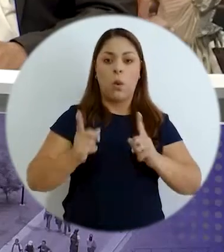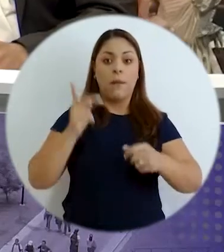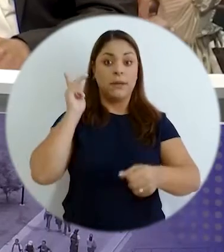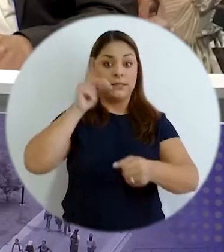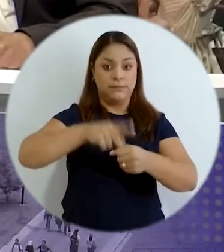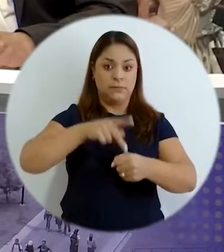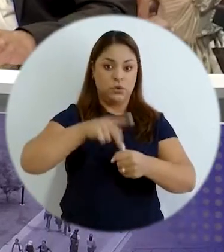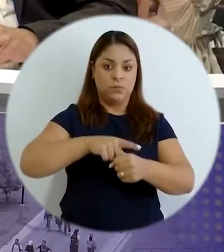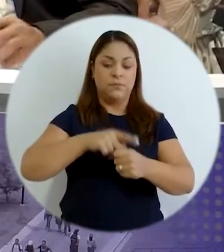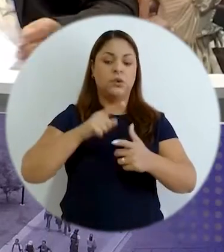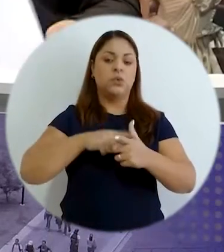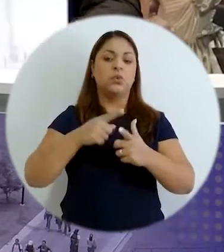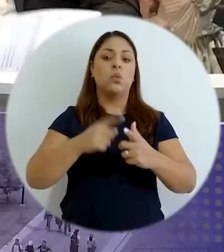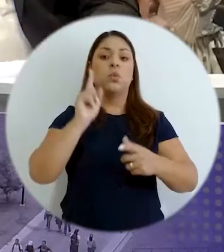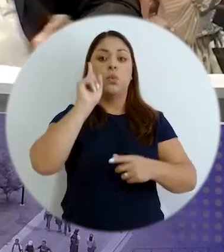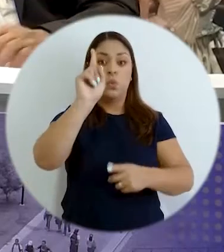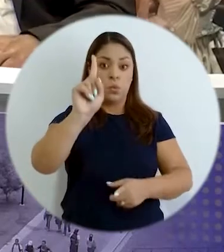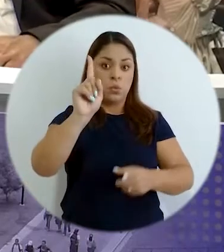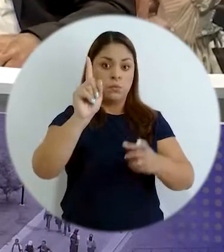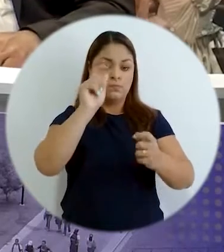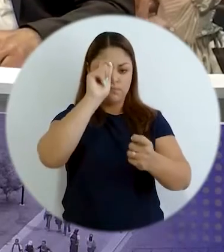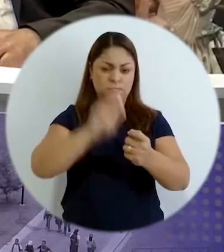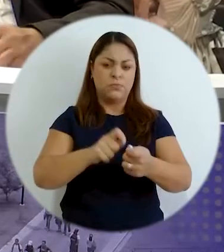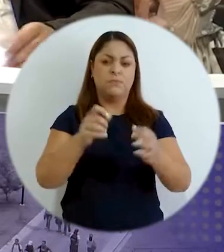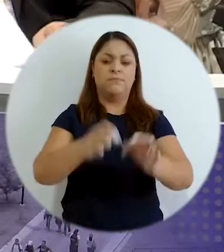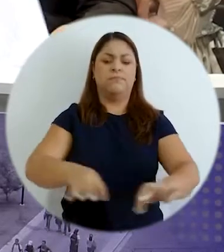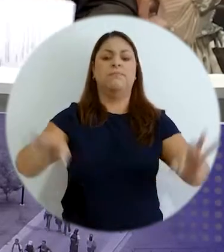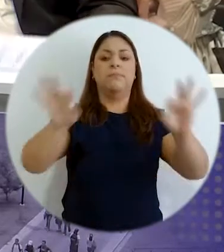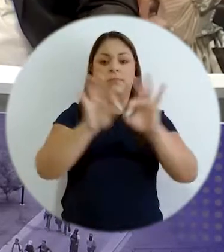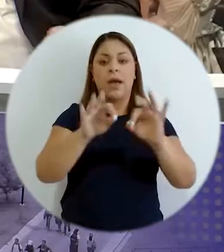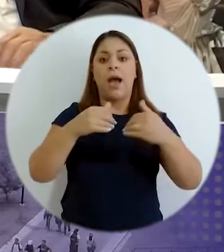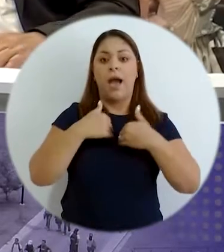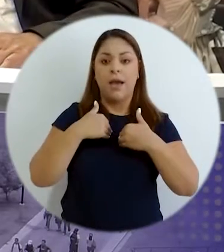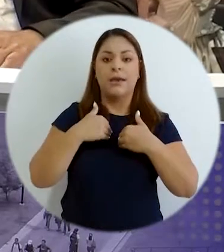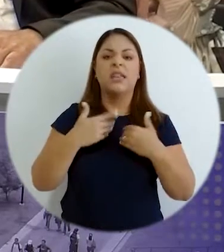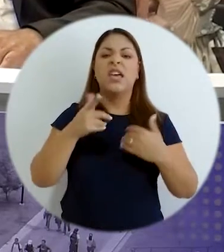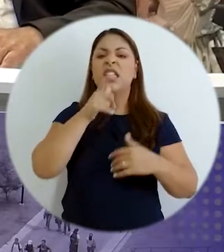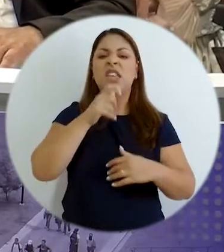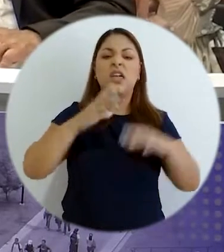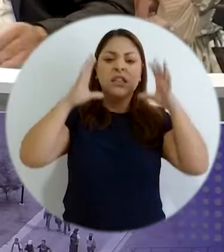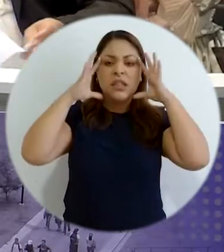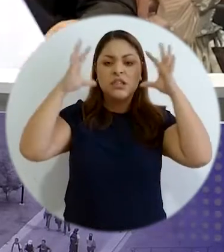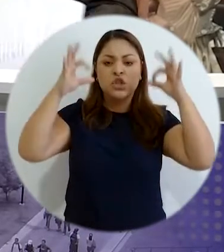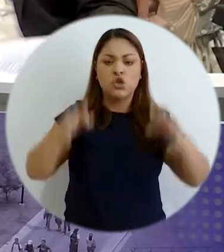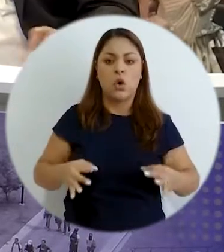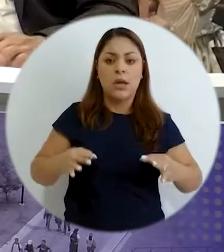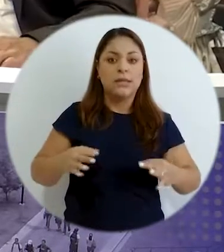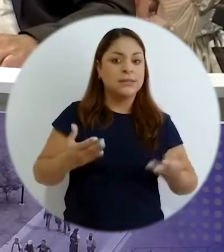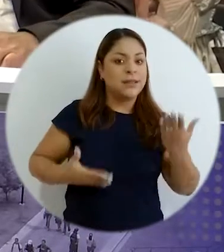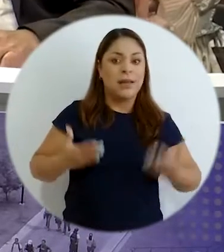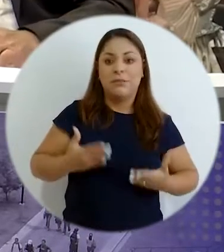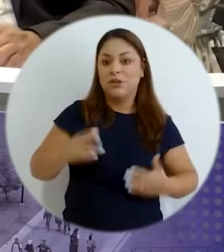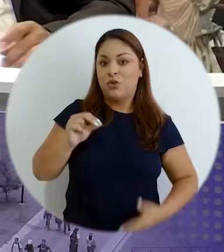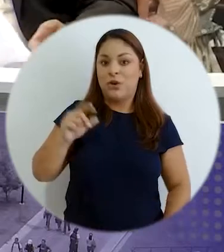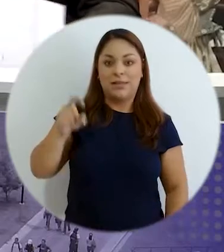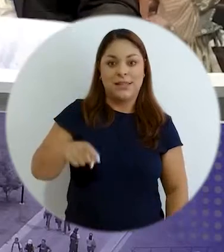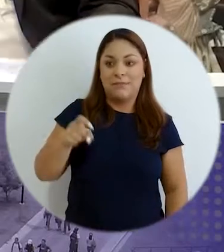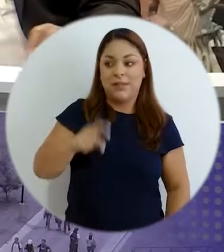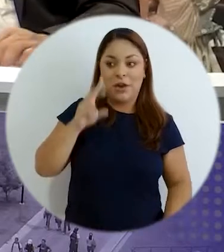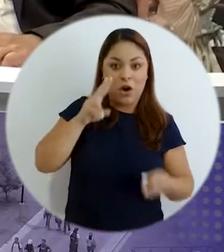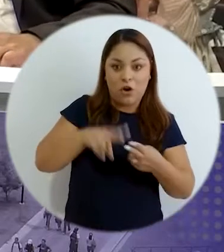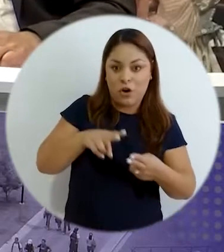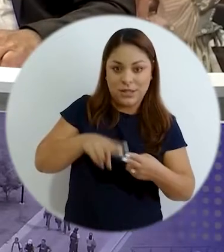qué tipo de participación van a tener porque uno de los planteamientos que se ha generado siempre es el que toma las decisiones no